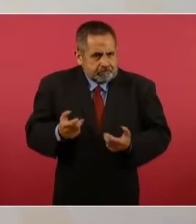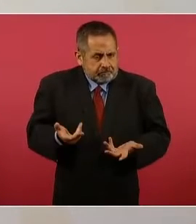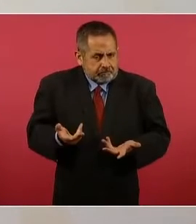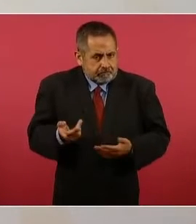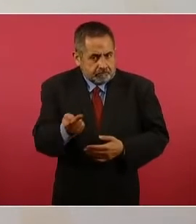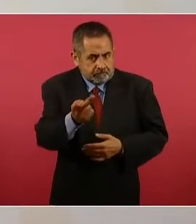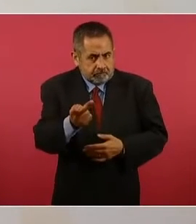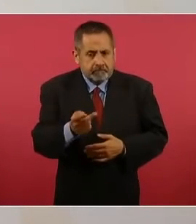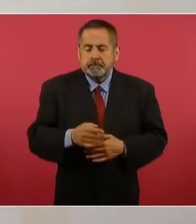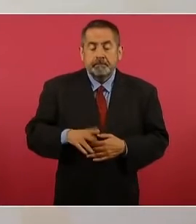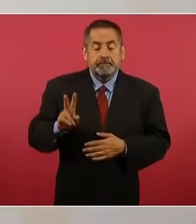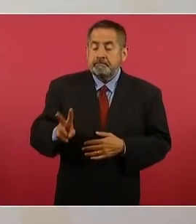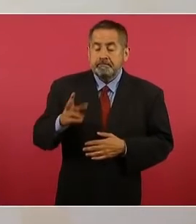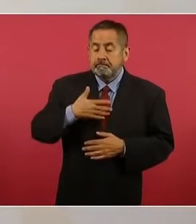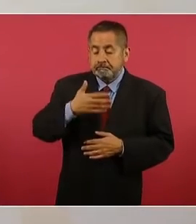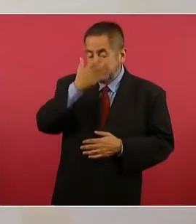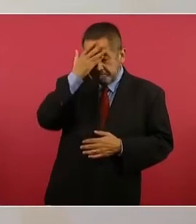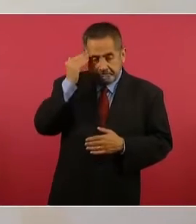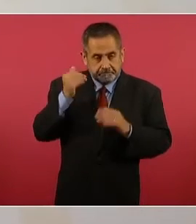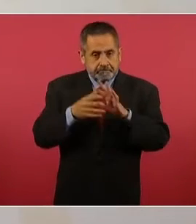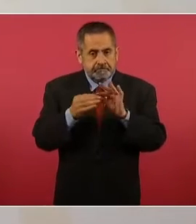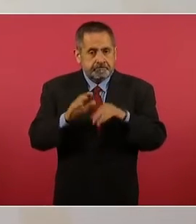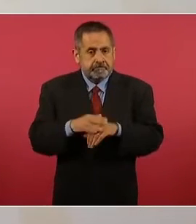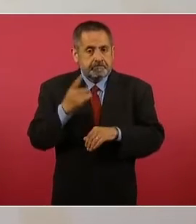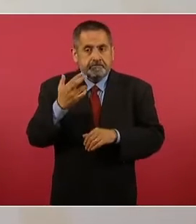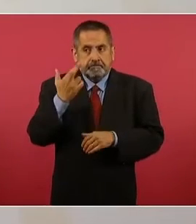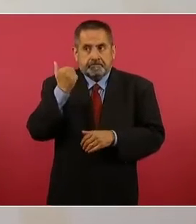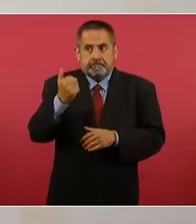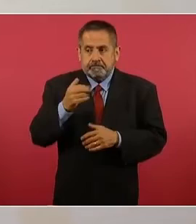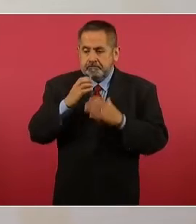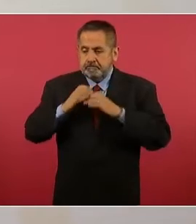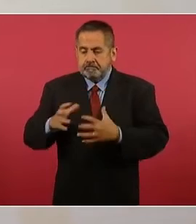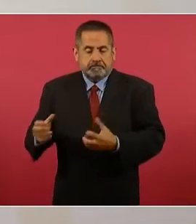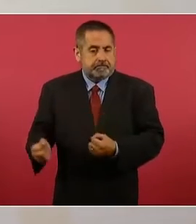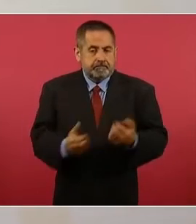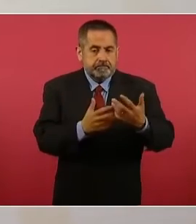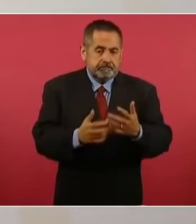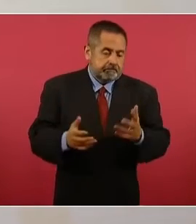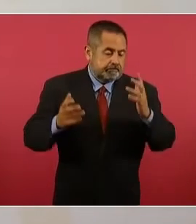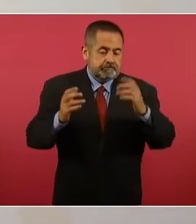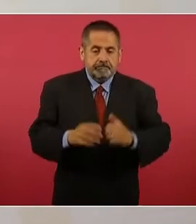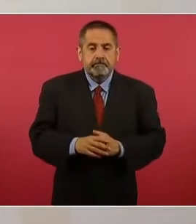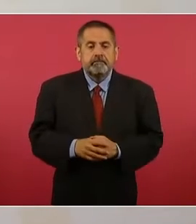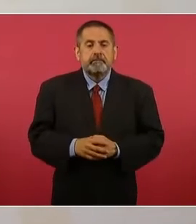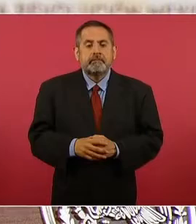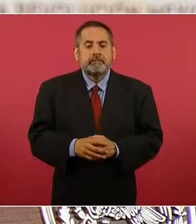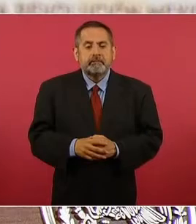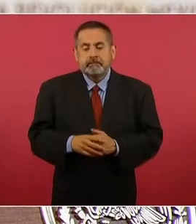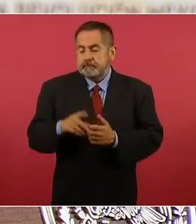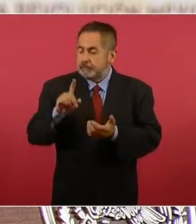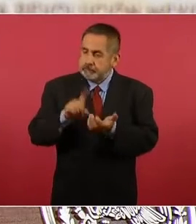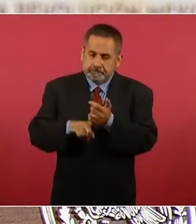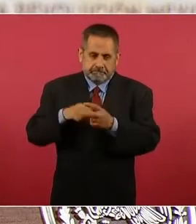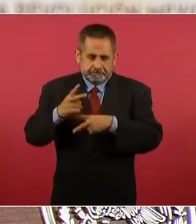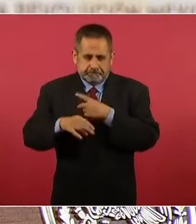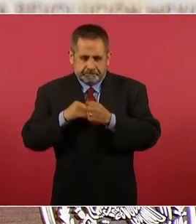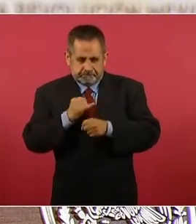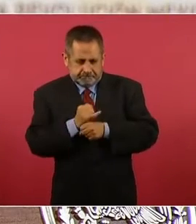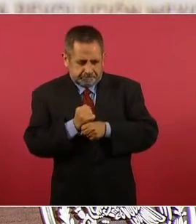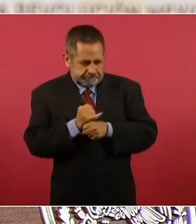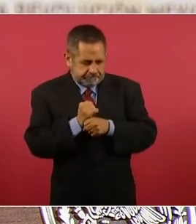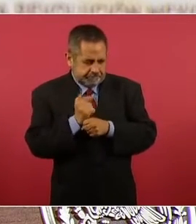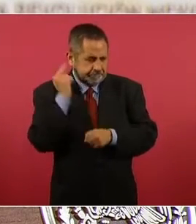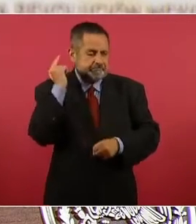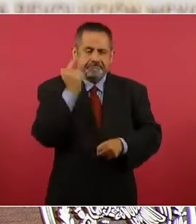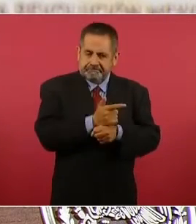tenemos ninguna explicación, pero pues vamos a investigar y vamos a conocer